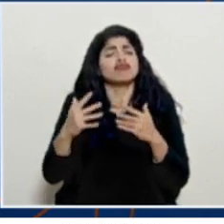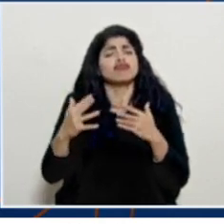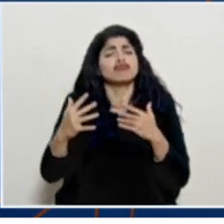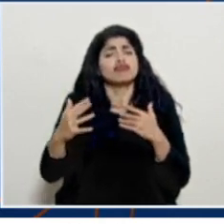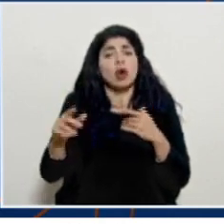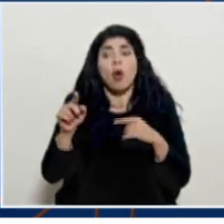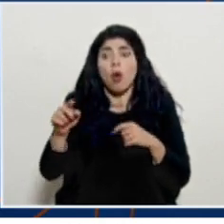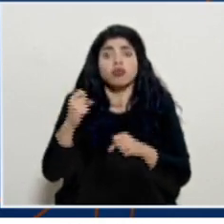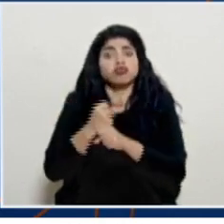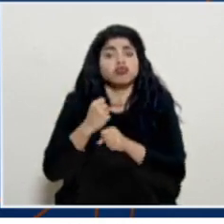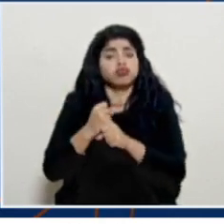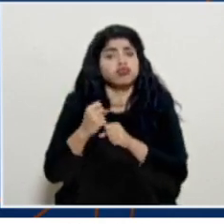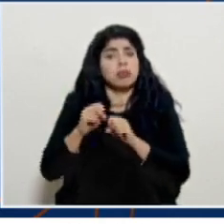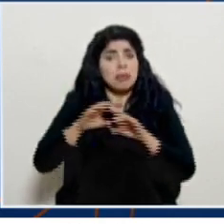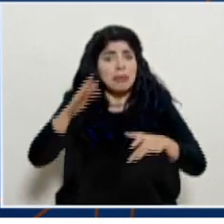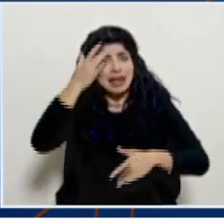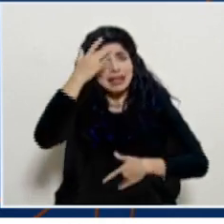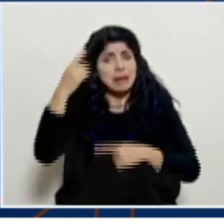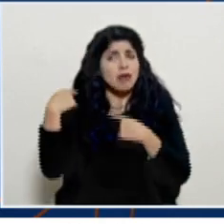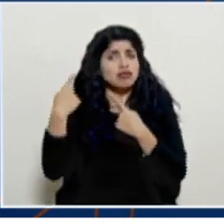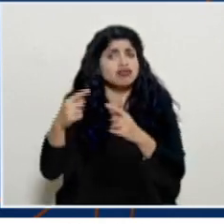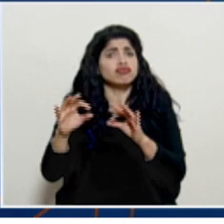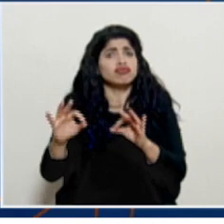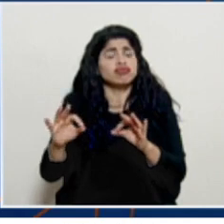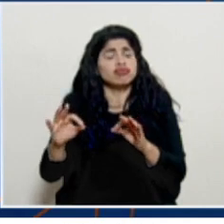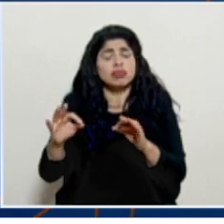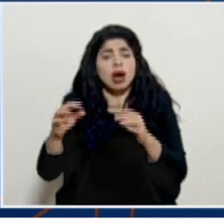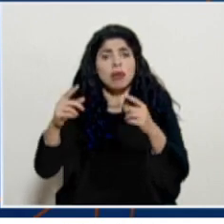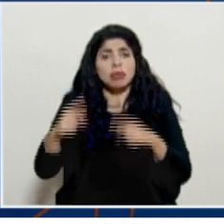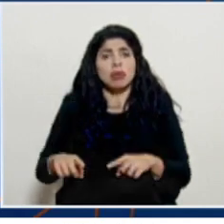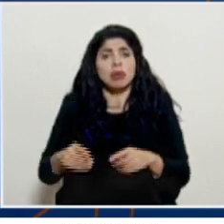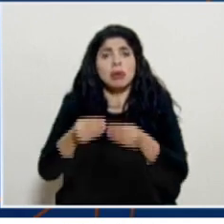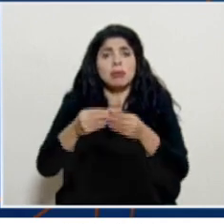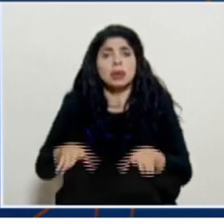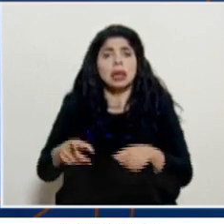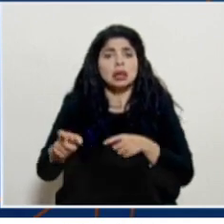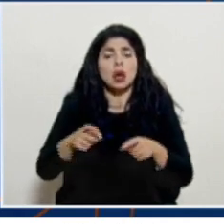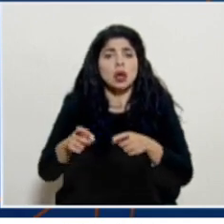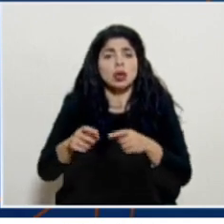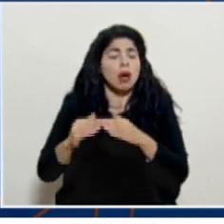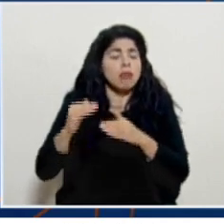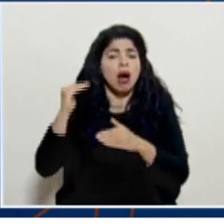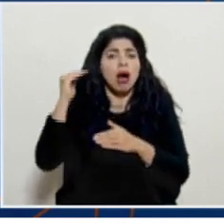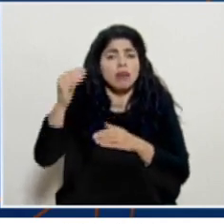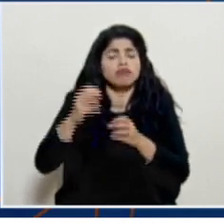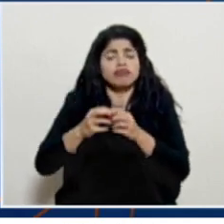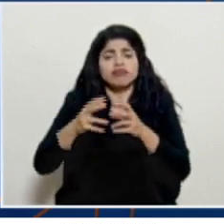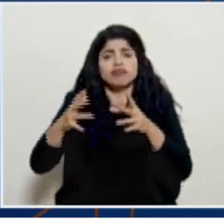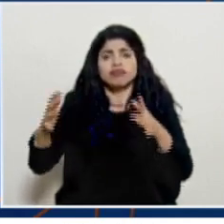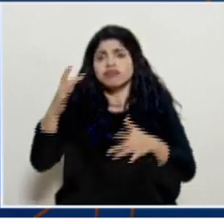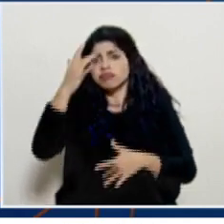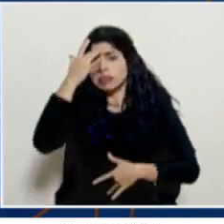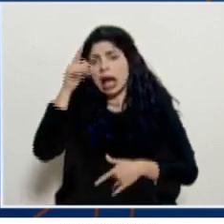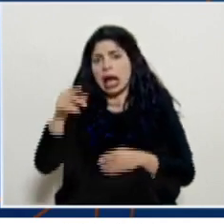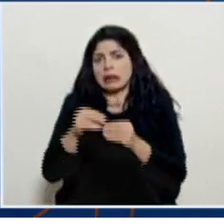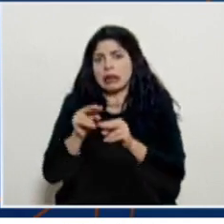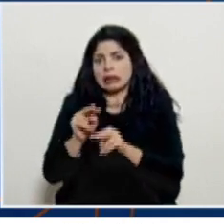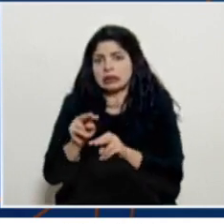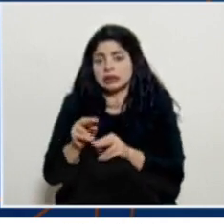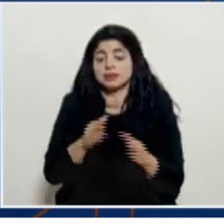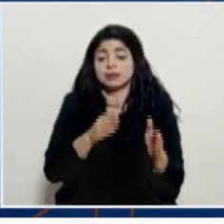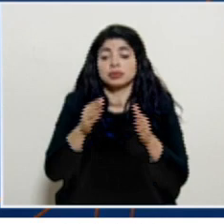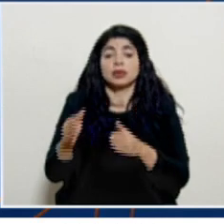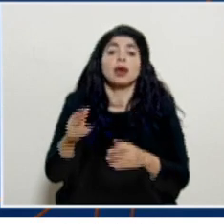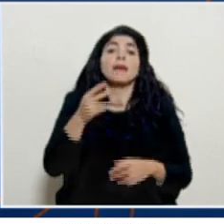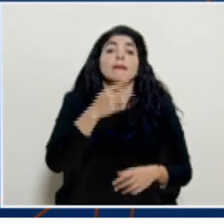o que lo han hecho durante toda la pandemia y de pronto se pierde ese control y aumentan importantemente los casos en la provincia